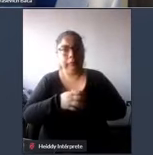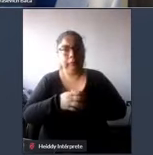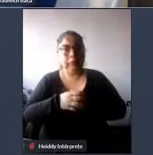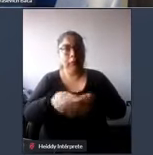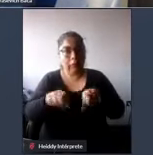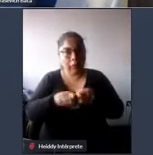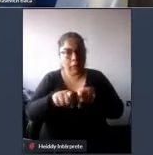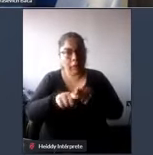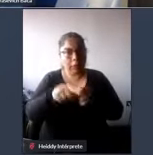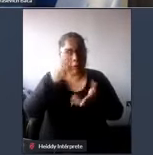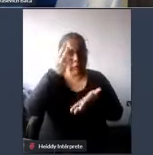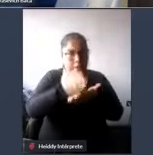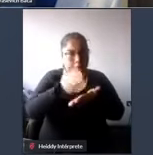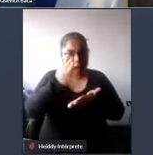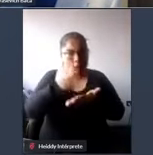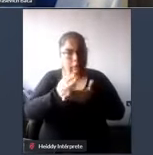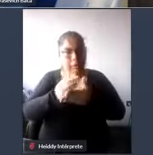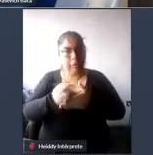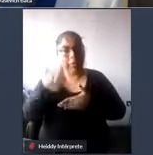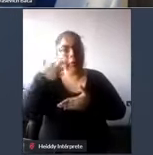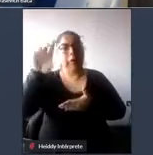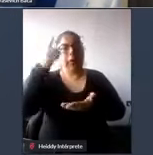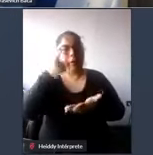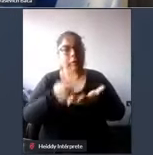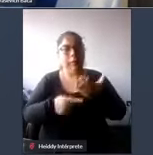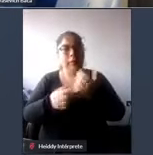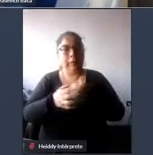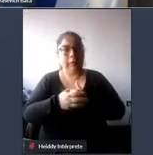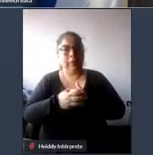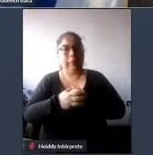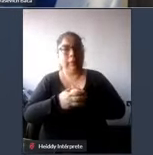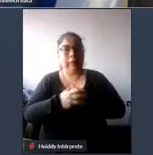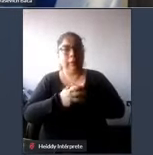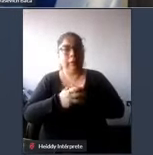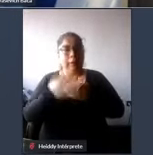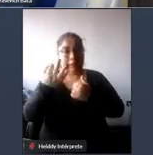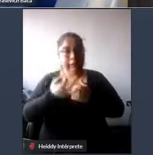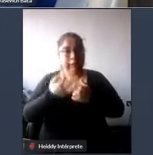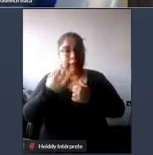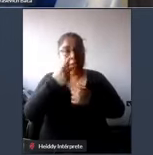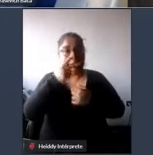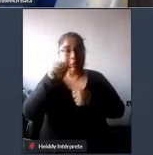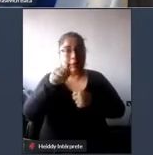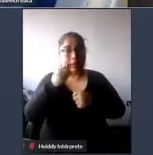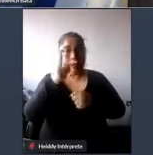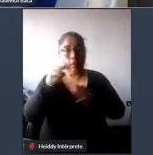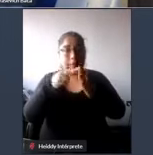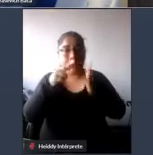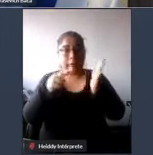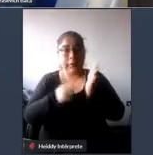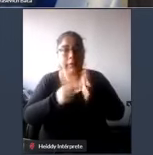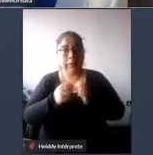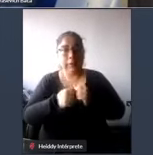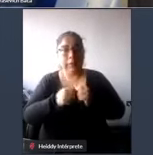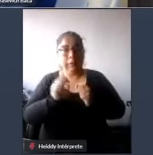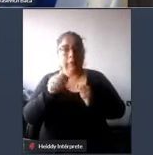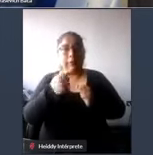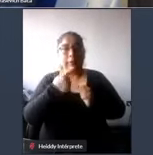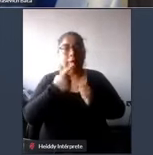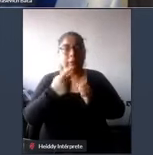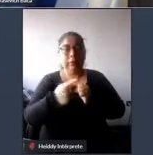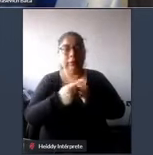cortapisas para poder realmente ejecutar el proyecto se consideraban